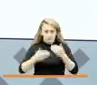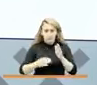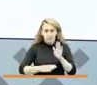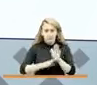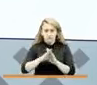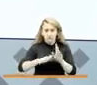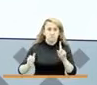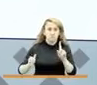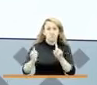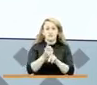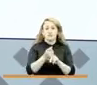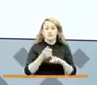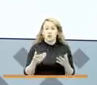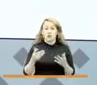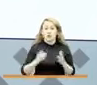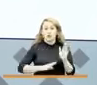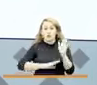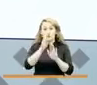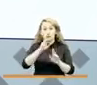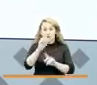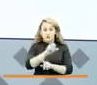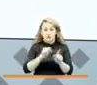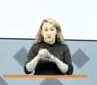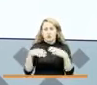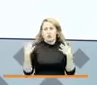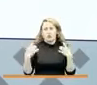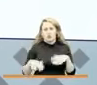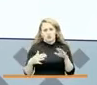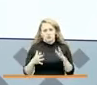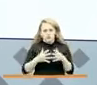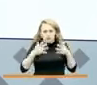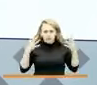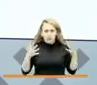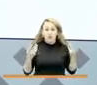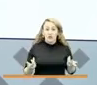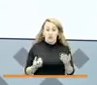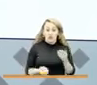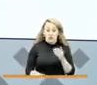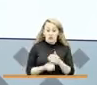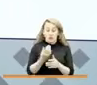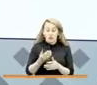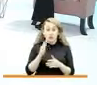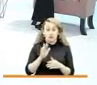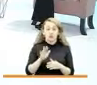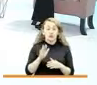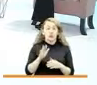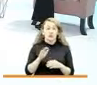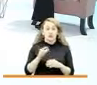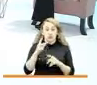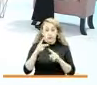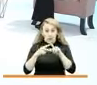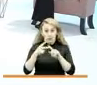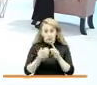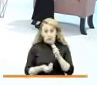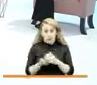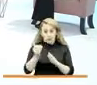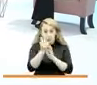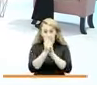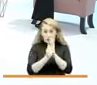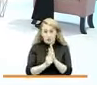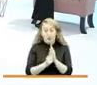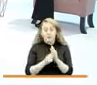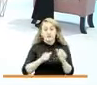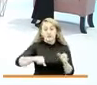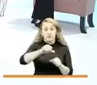durante Prosperidad Social, fueron grandísimos, no solamente con la creación de estos dos nuevos programas de evolución de